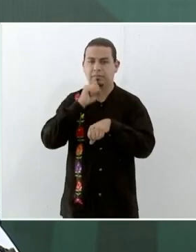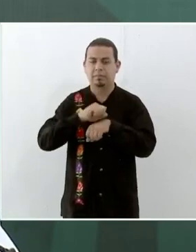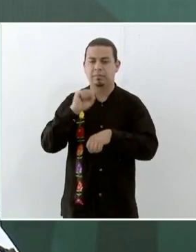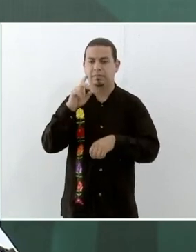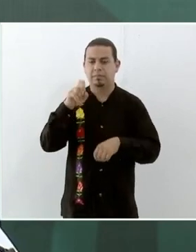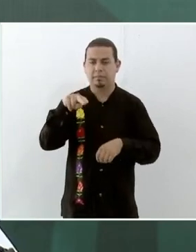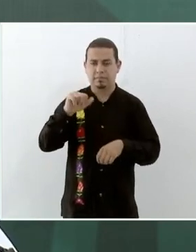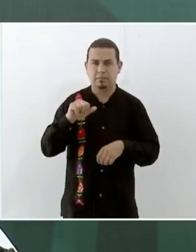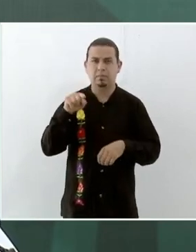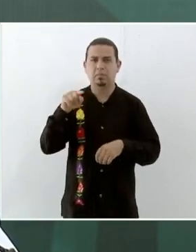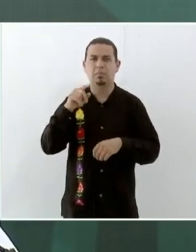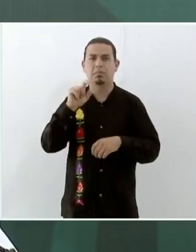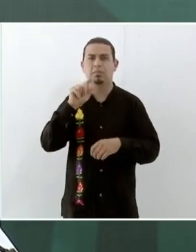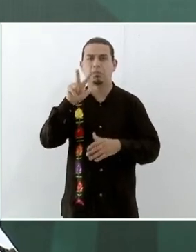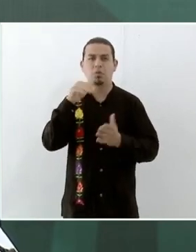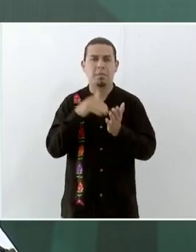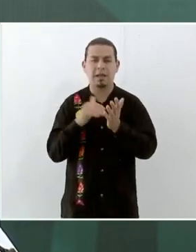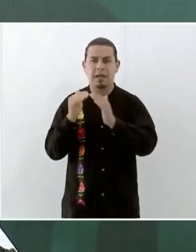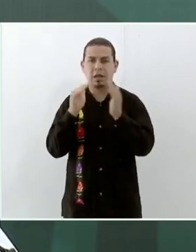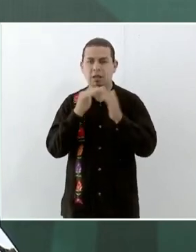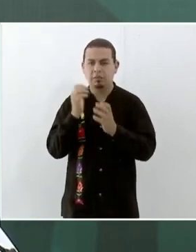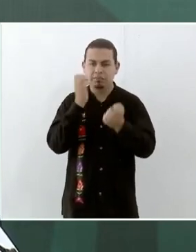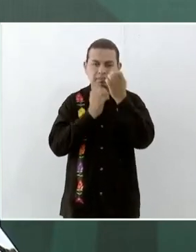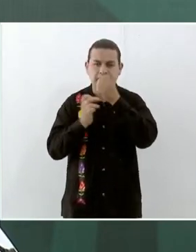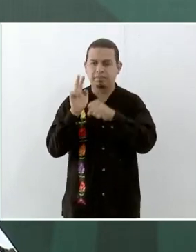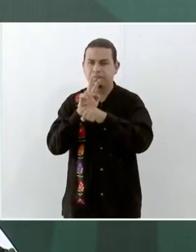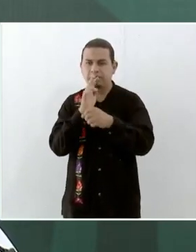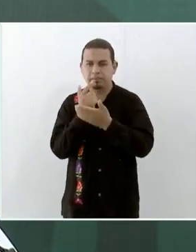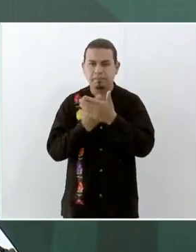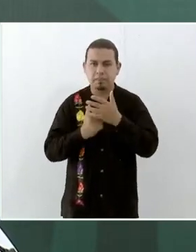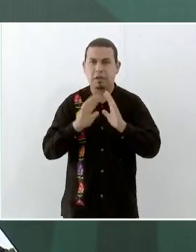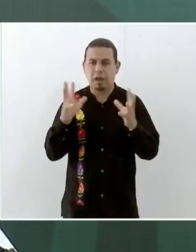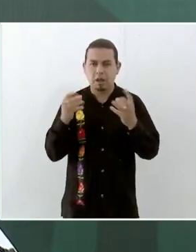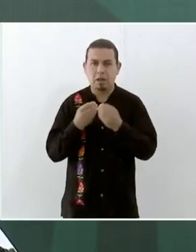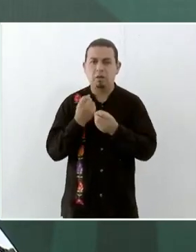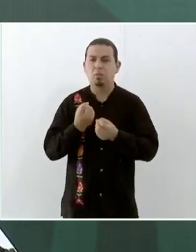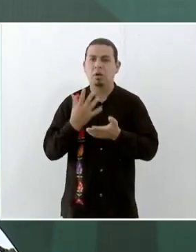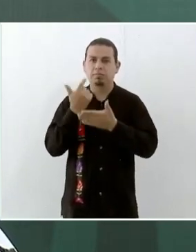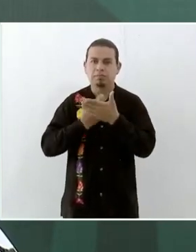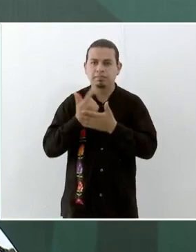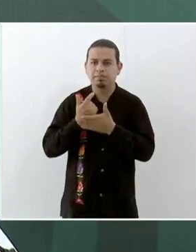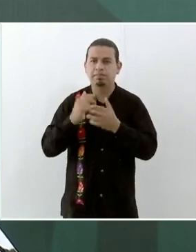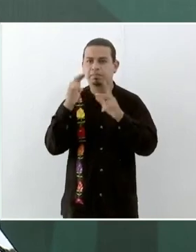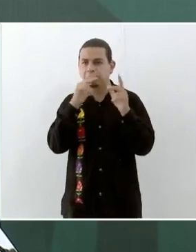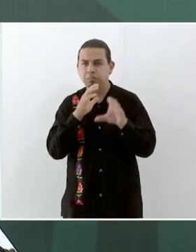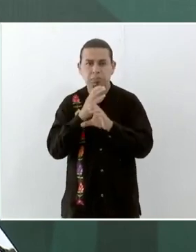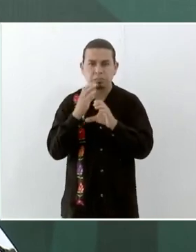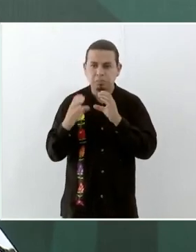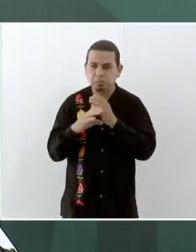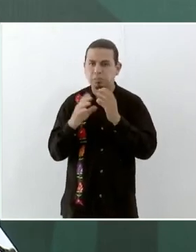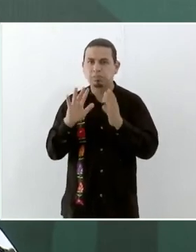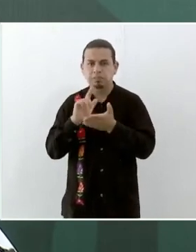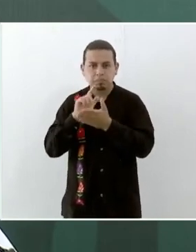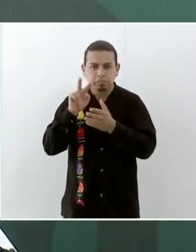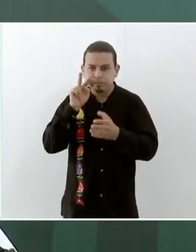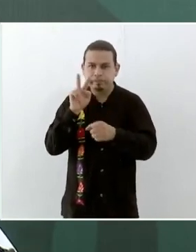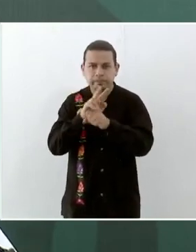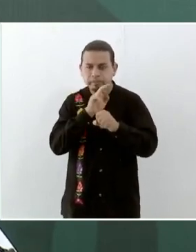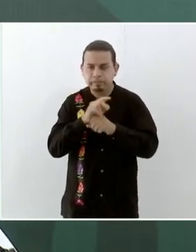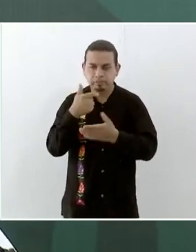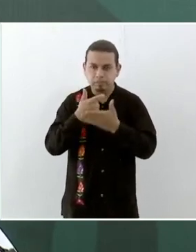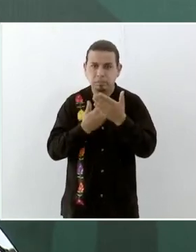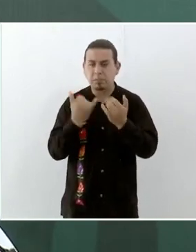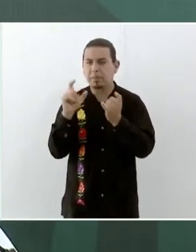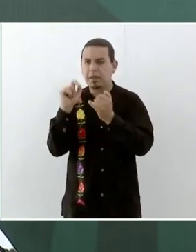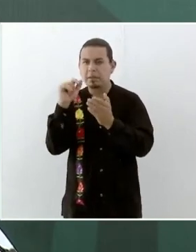mil hogares. Entiendo que ya con daños mayores y parciales son alrededor de 20 mil. Y por el otro lado,